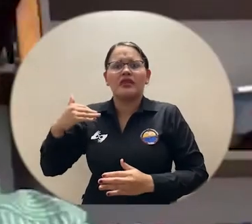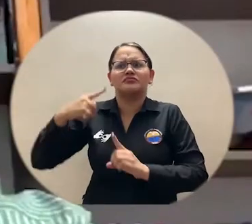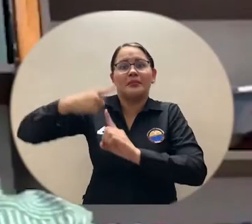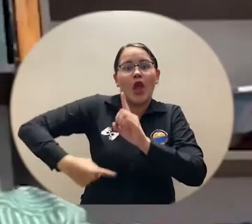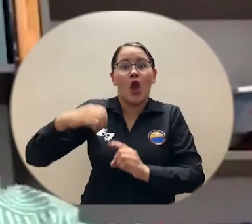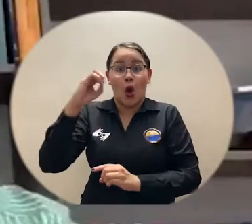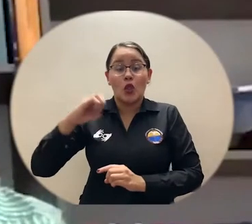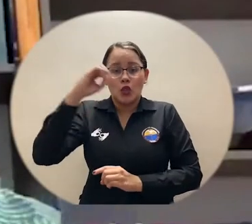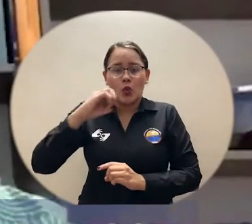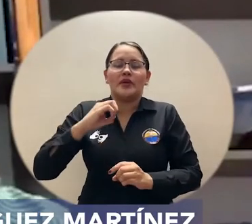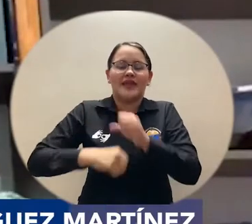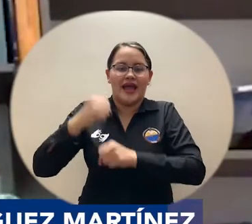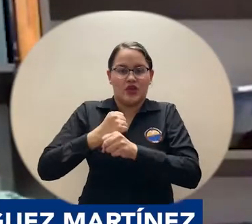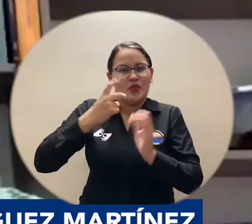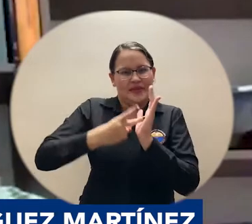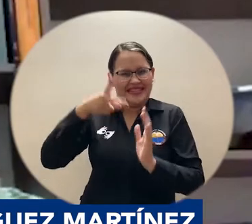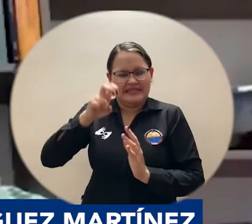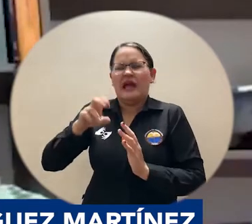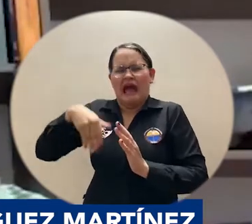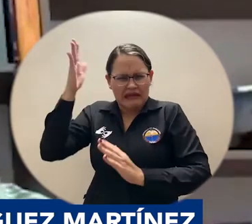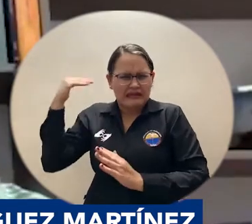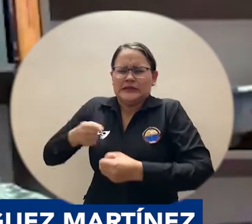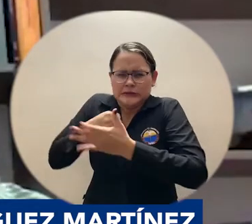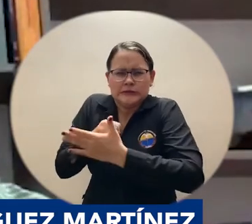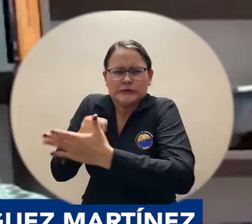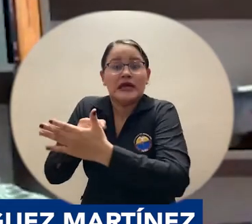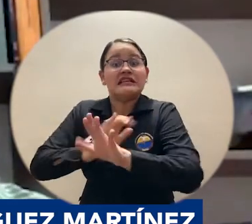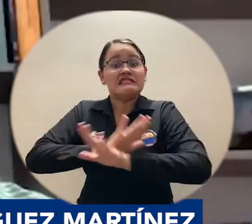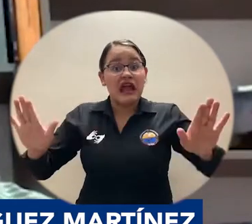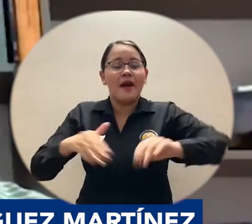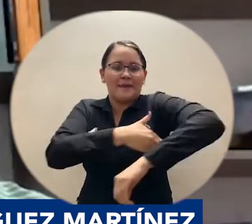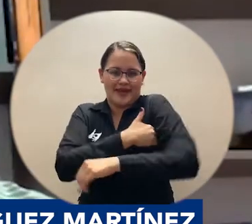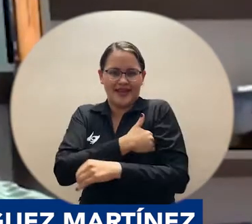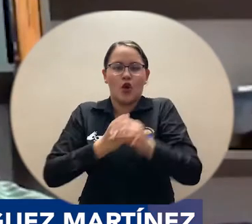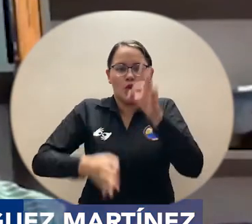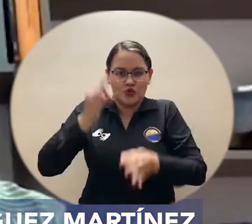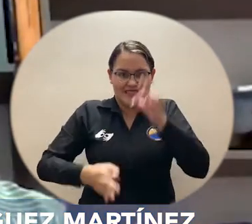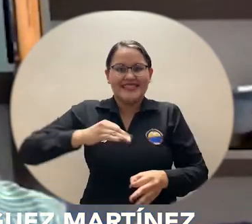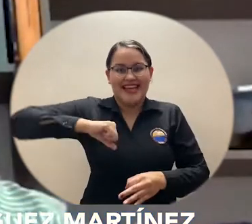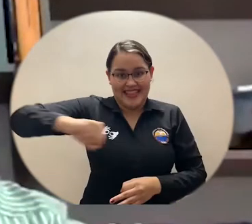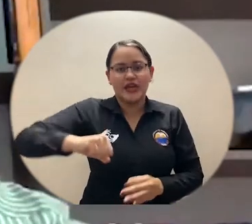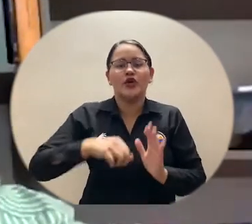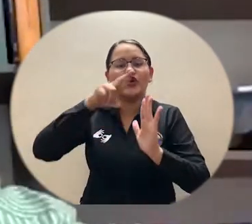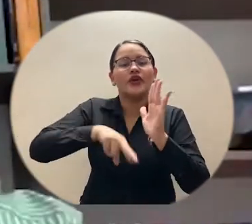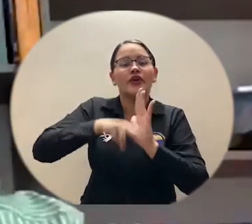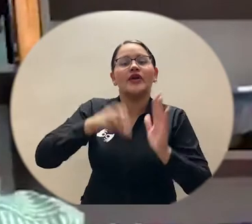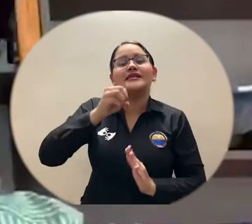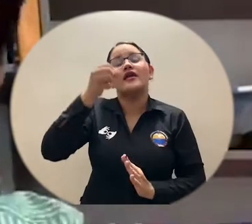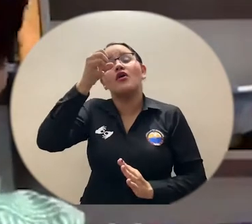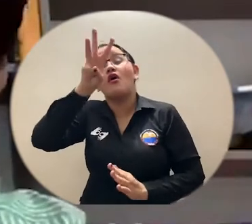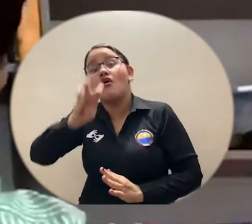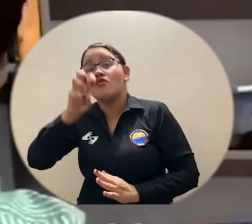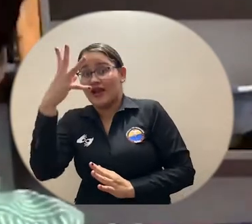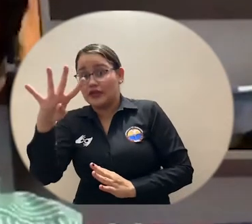luego de poner el acelerador a este tipo de actividades, logramos que el Ministerio de Justicia y el Derecho, mediante la